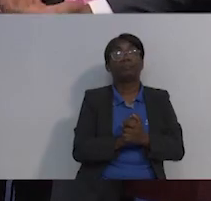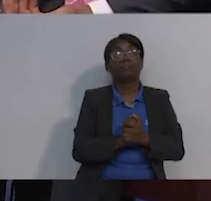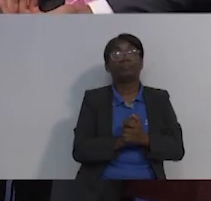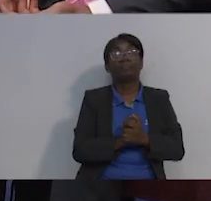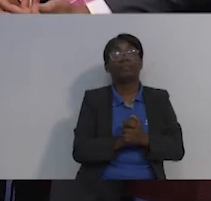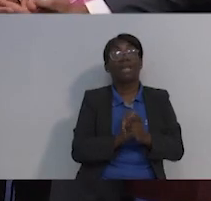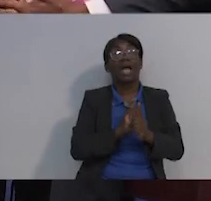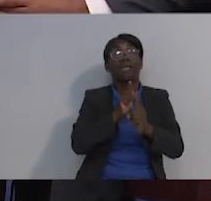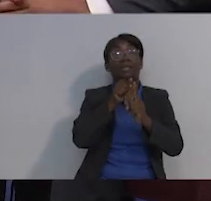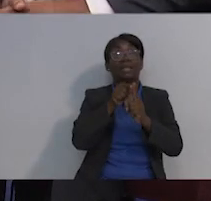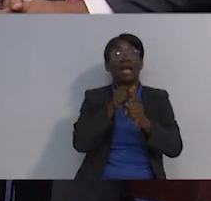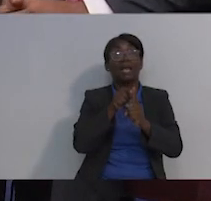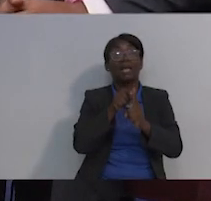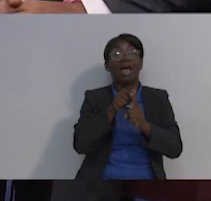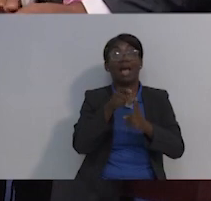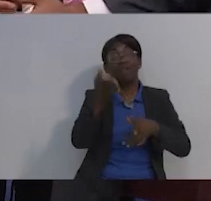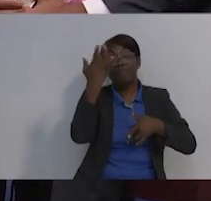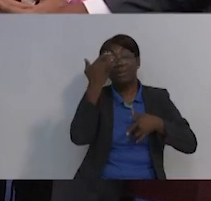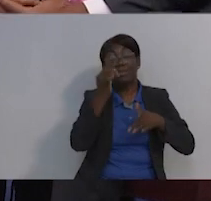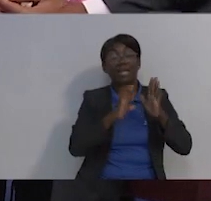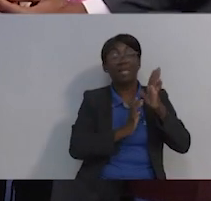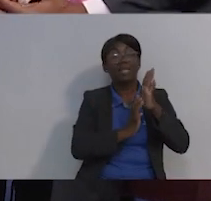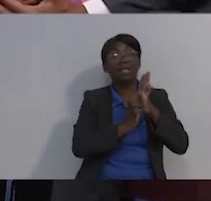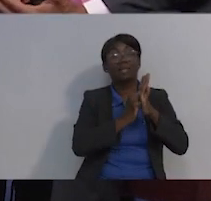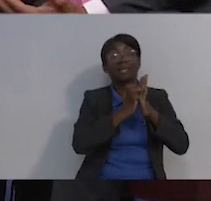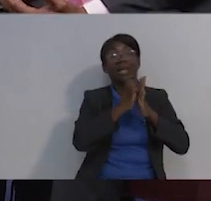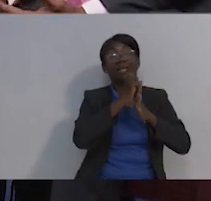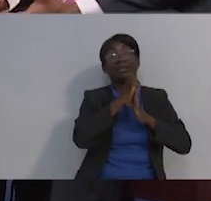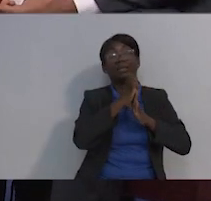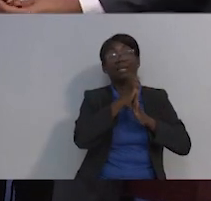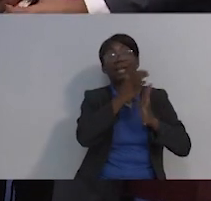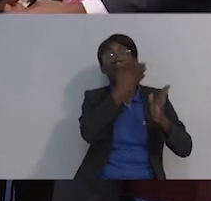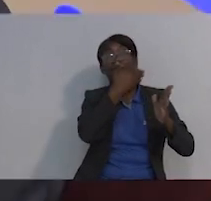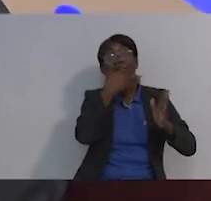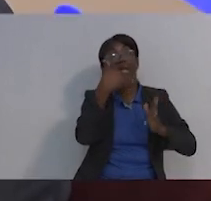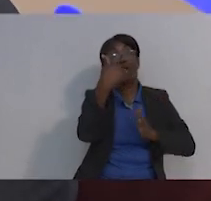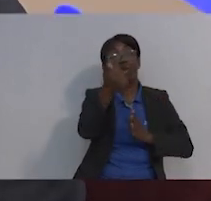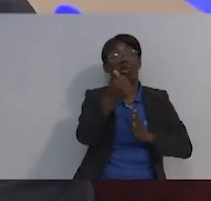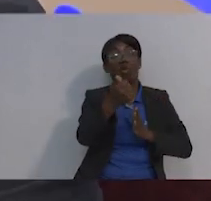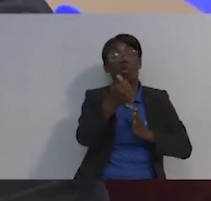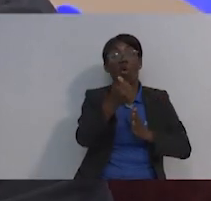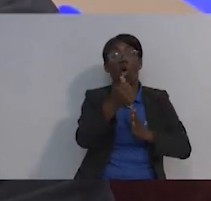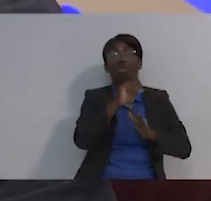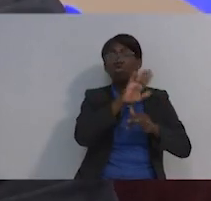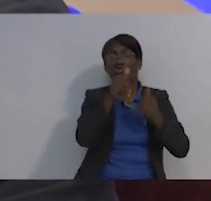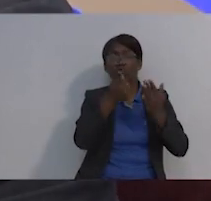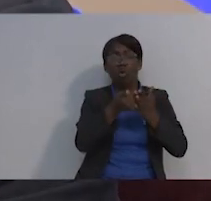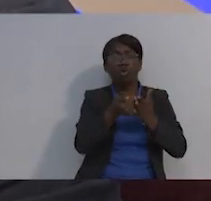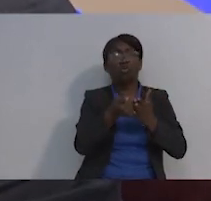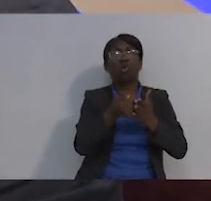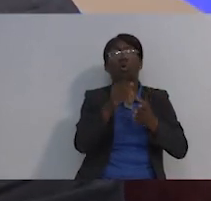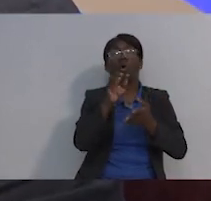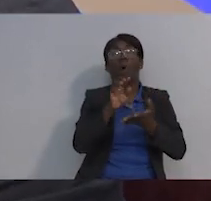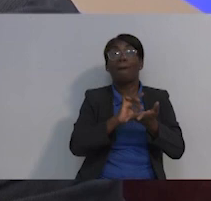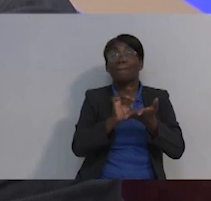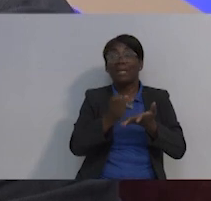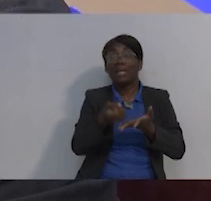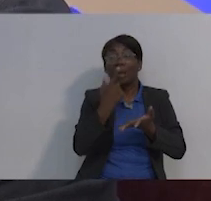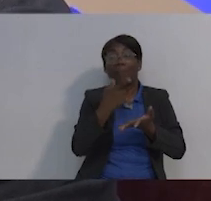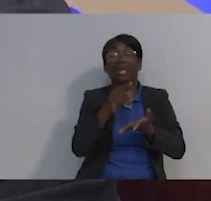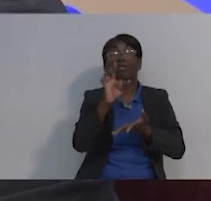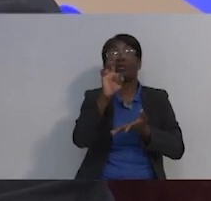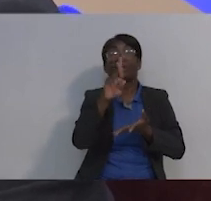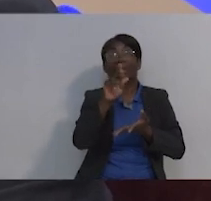asimilan mucho mejor los tratamientos. Lo otro es la parte espiritual. Porque también se ha demostrado